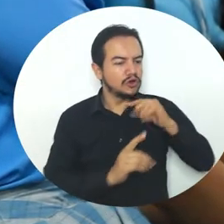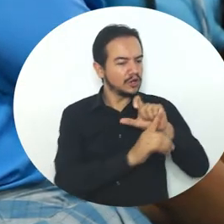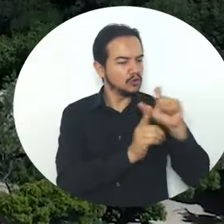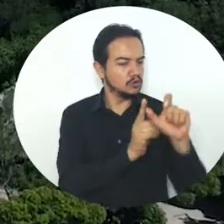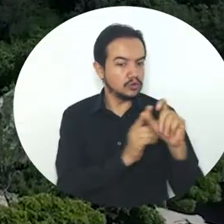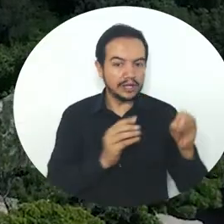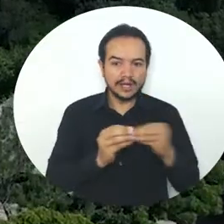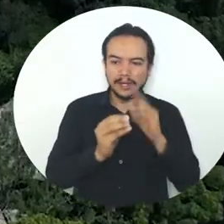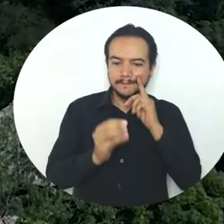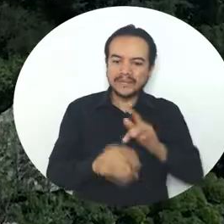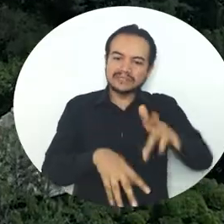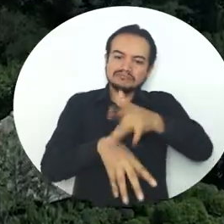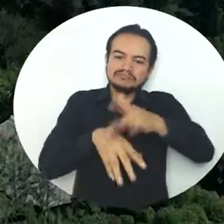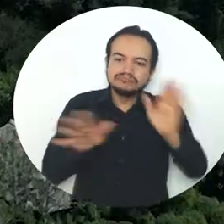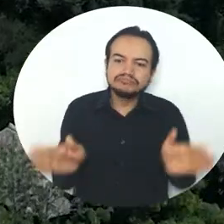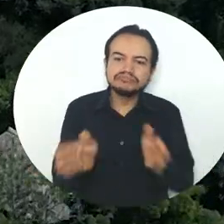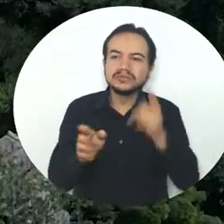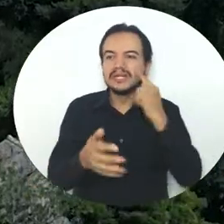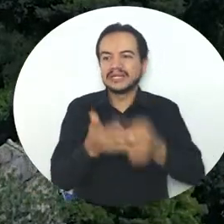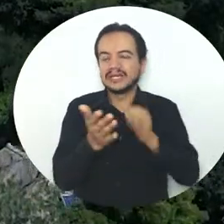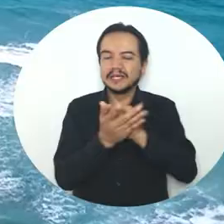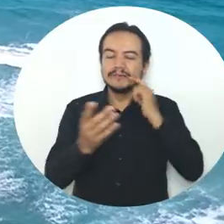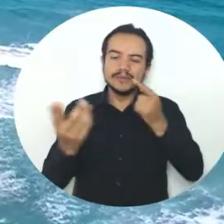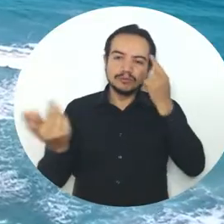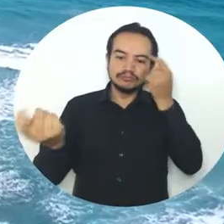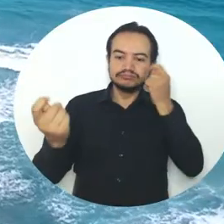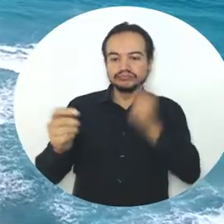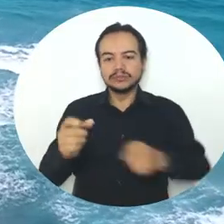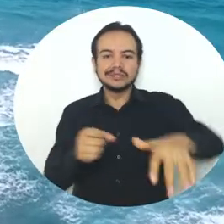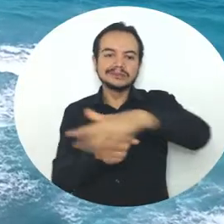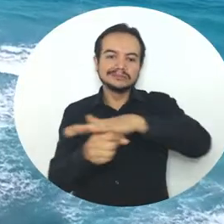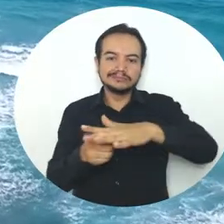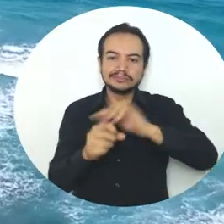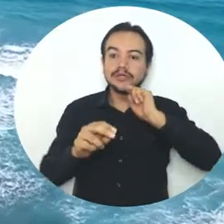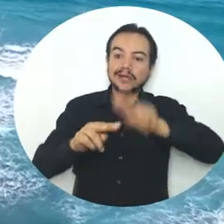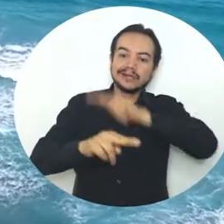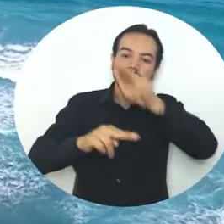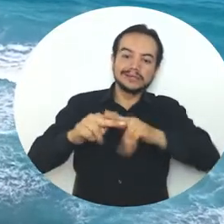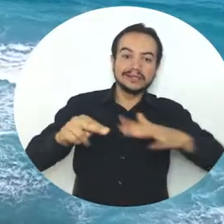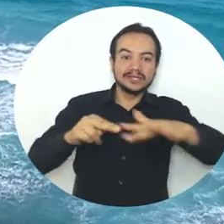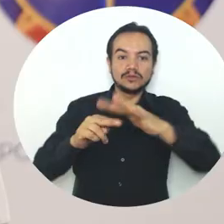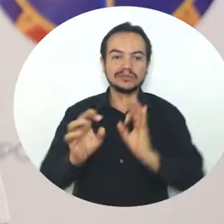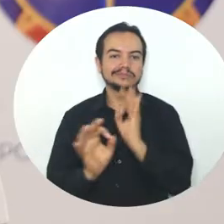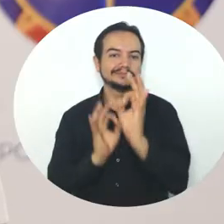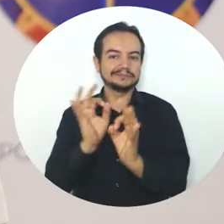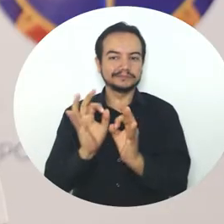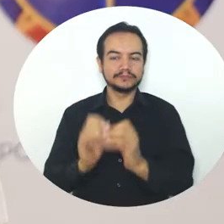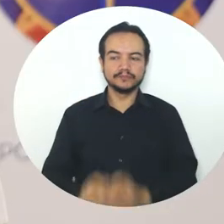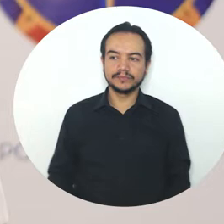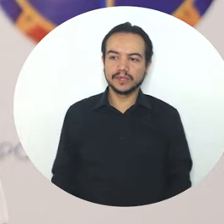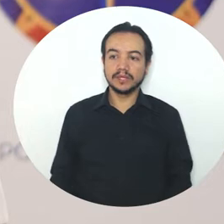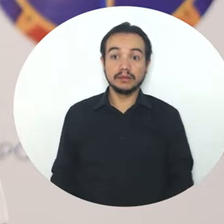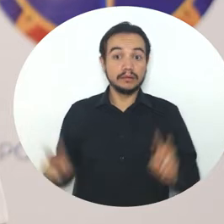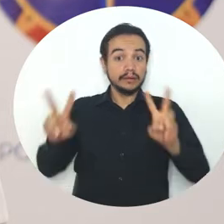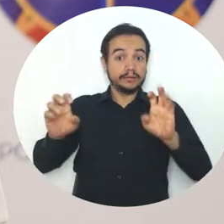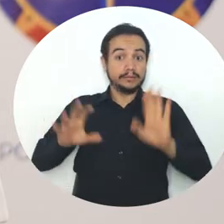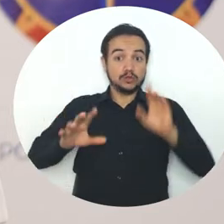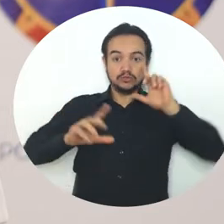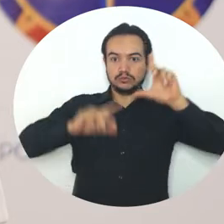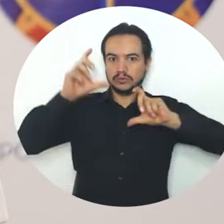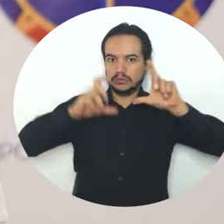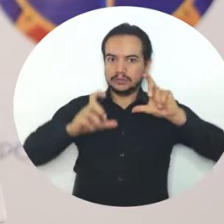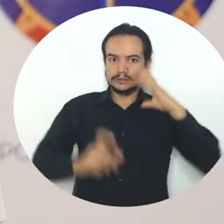incentivando a un turismo responsable, con prácticas sostenibles y amigables con el medio ambiente. Es un sector muy bello,